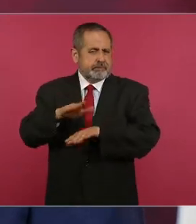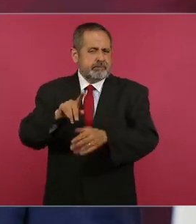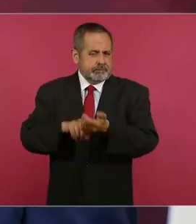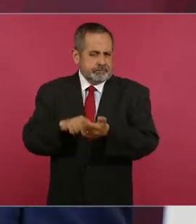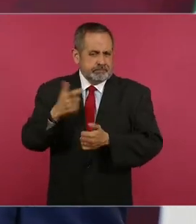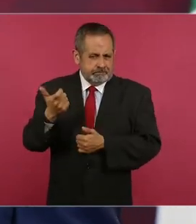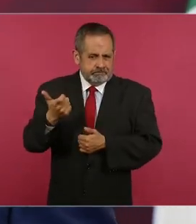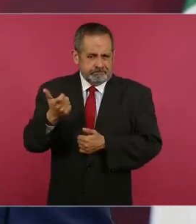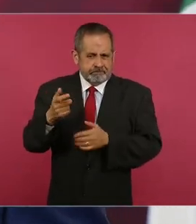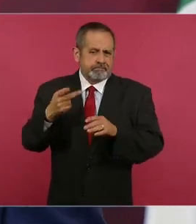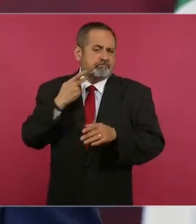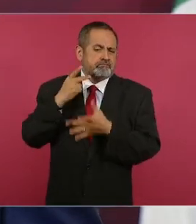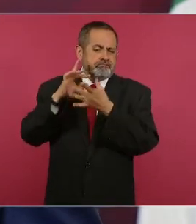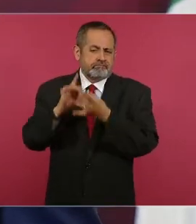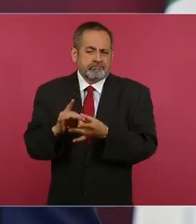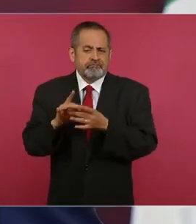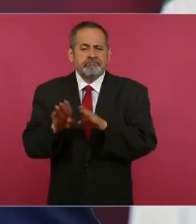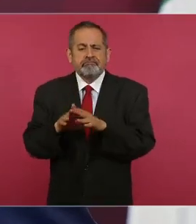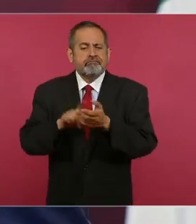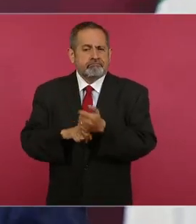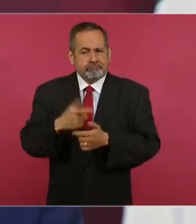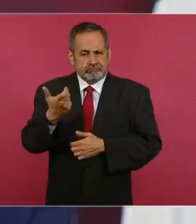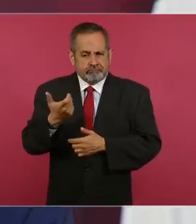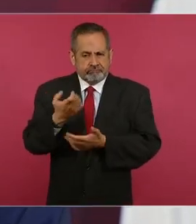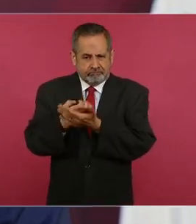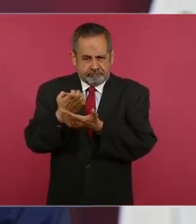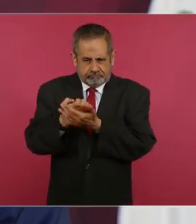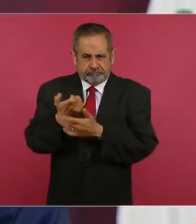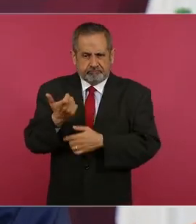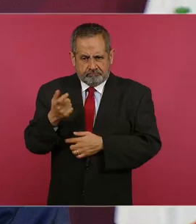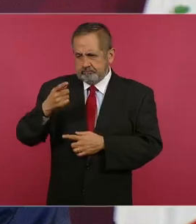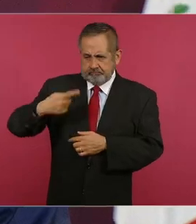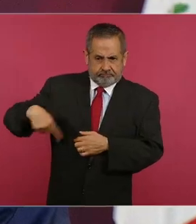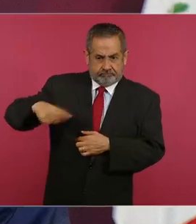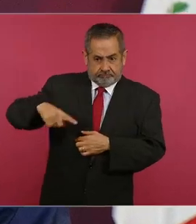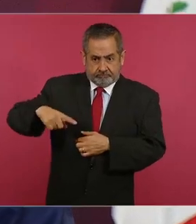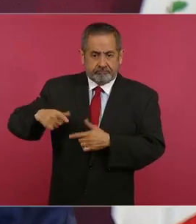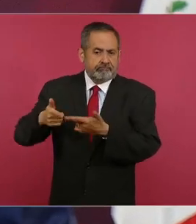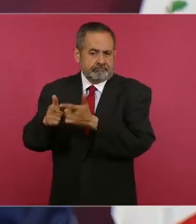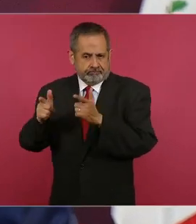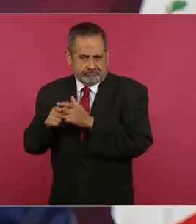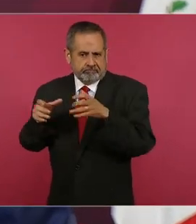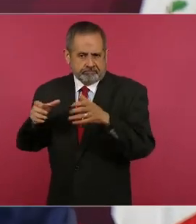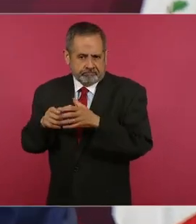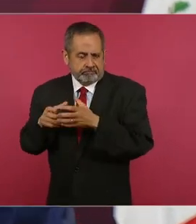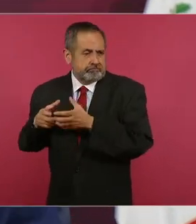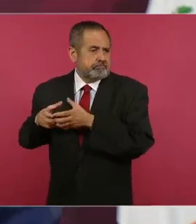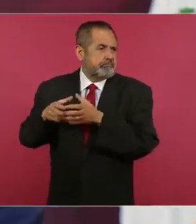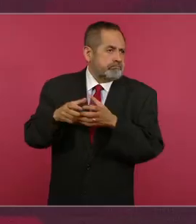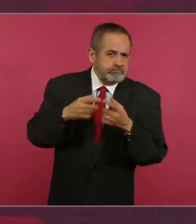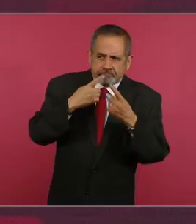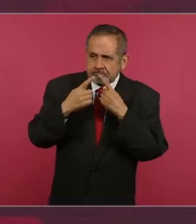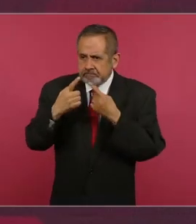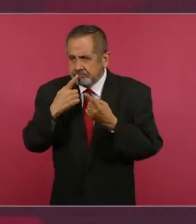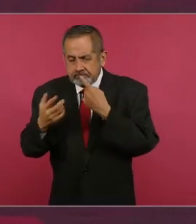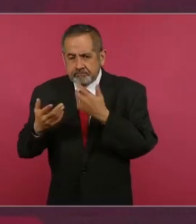de la política económica, nos acompañaron también